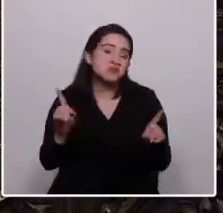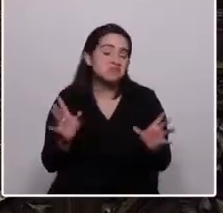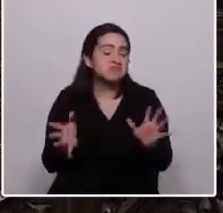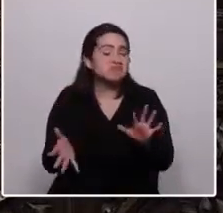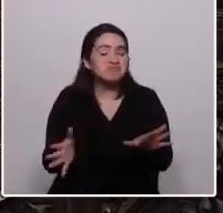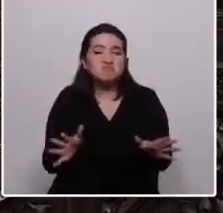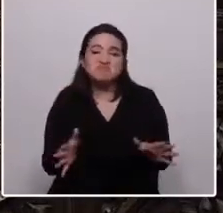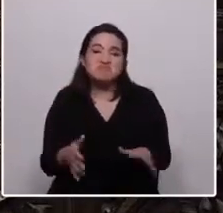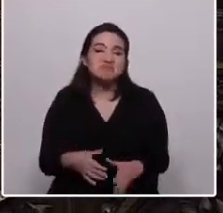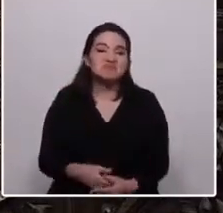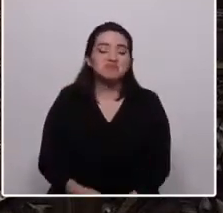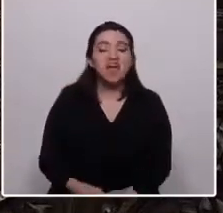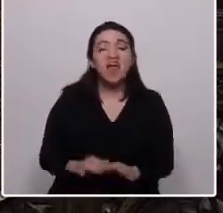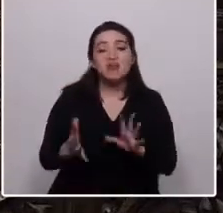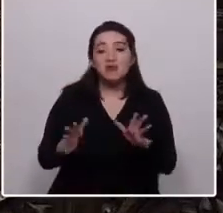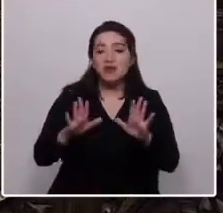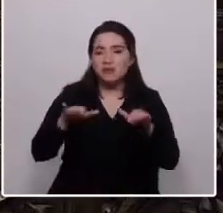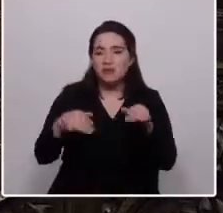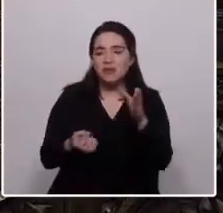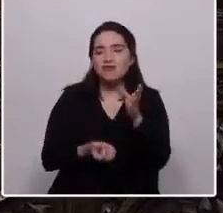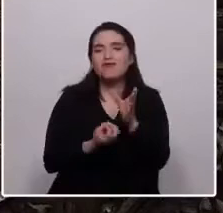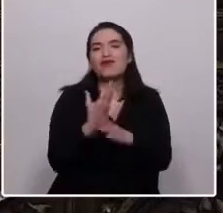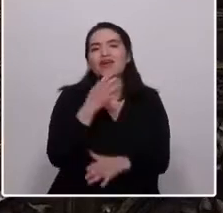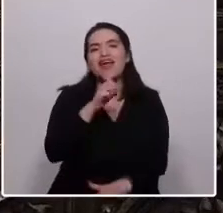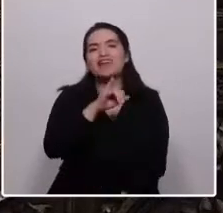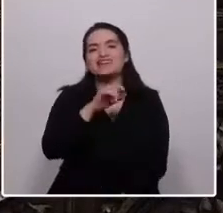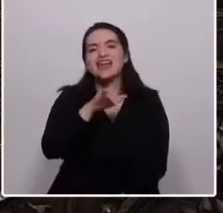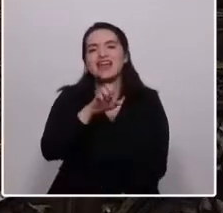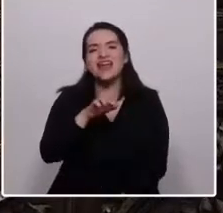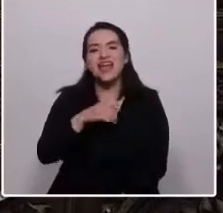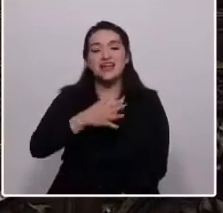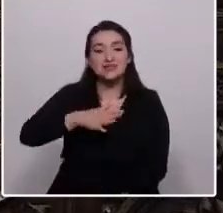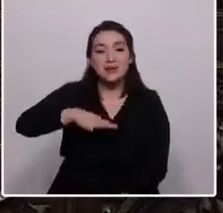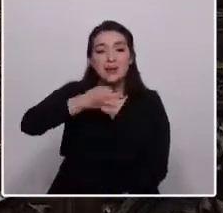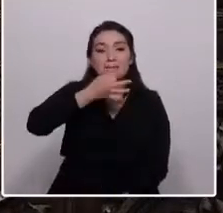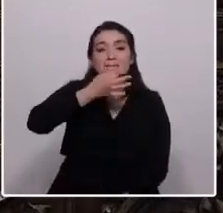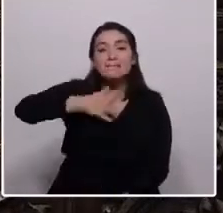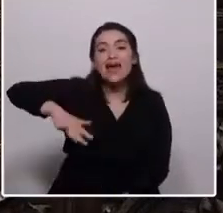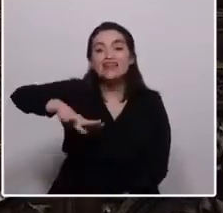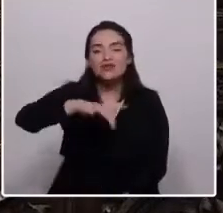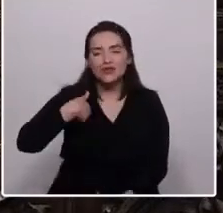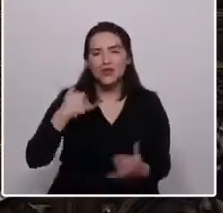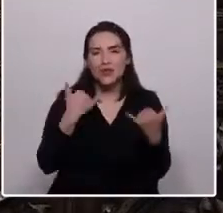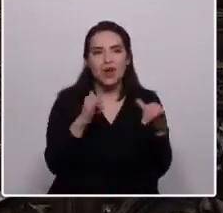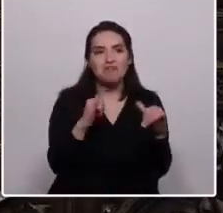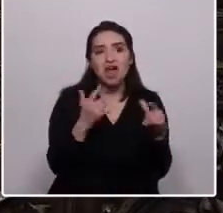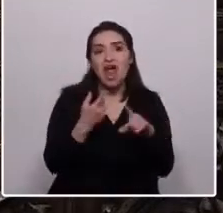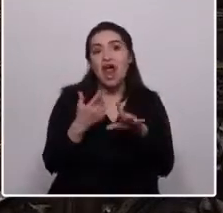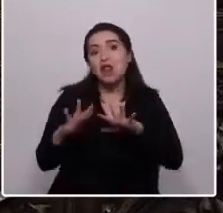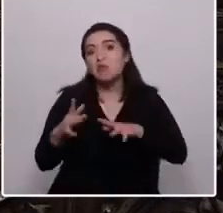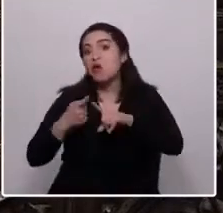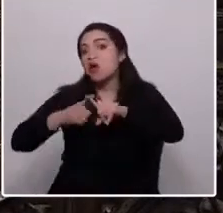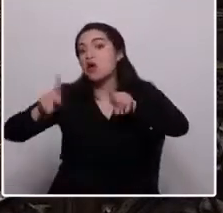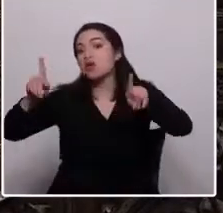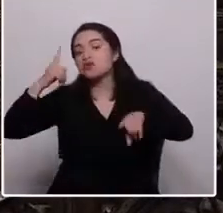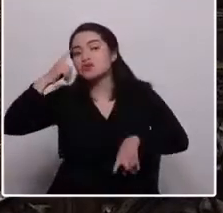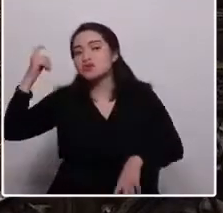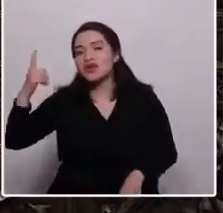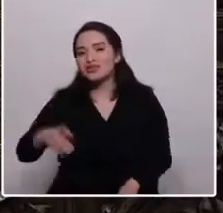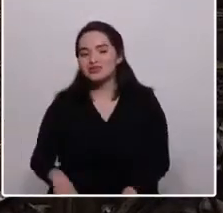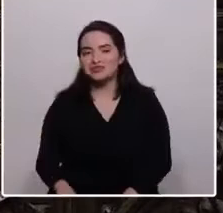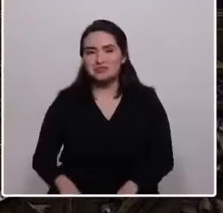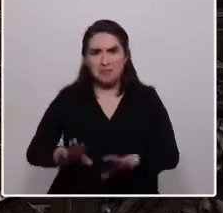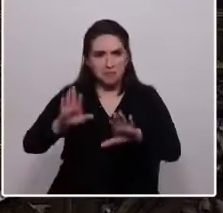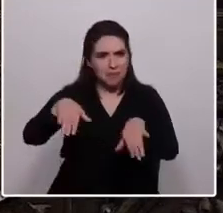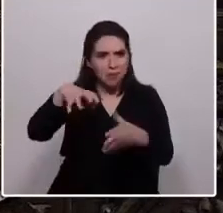quizás las mismas flores de azalea del patio donde jugaba, quizás otras, quizás el mismo pueblo